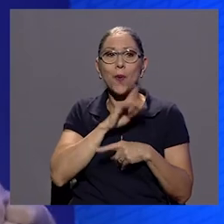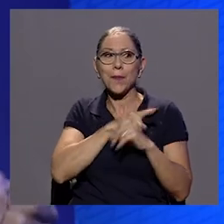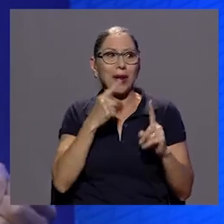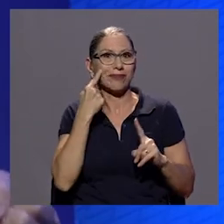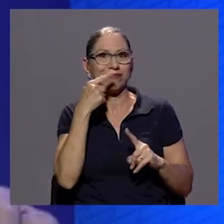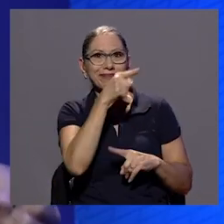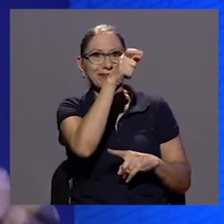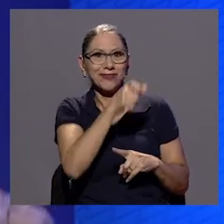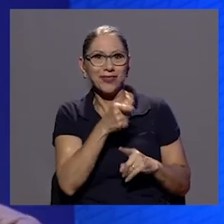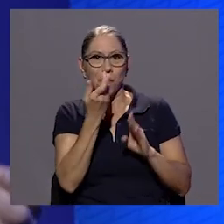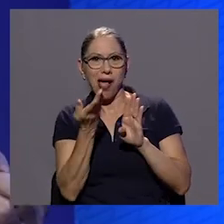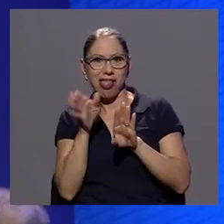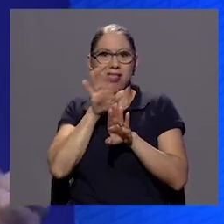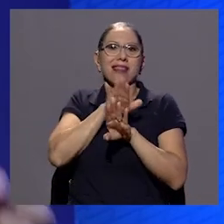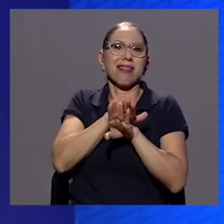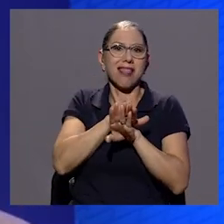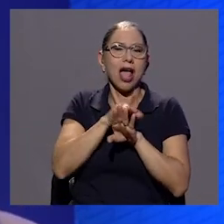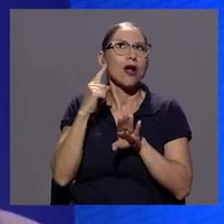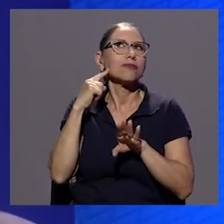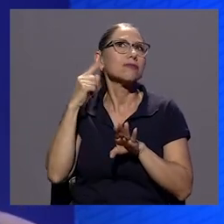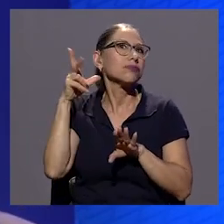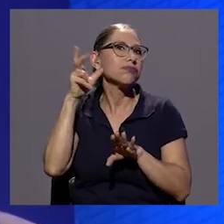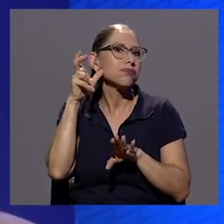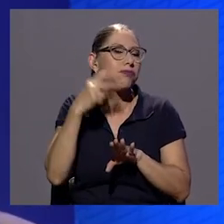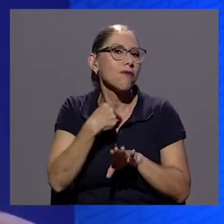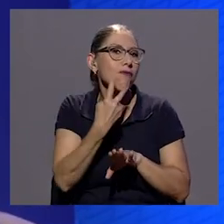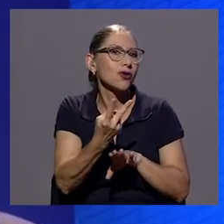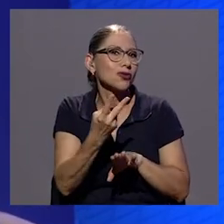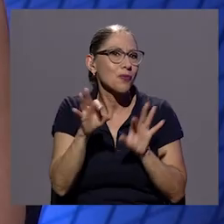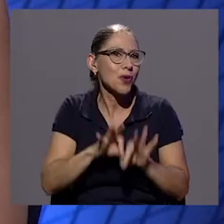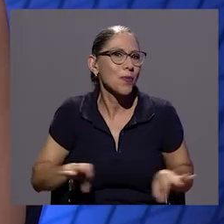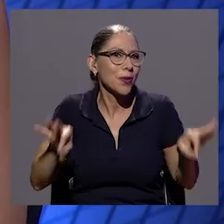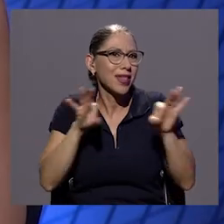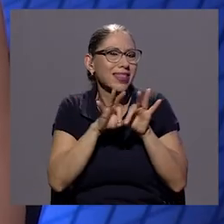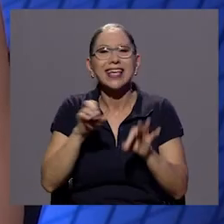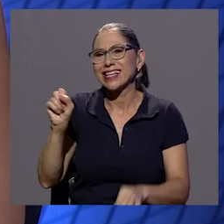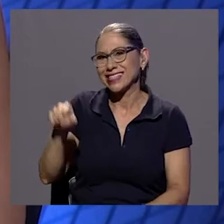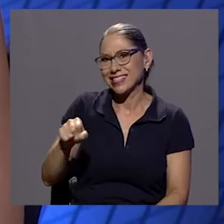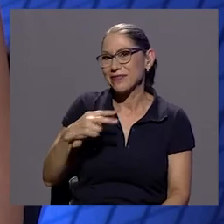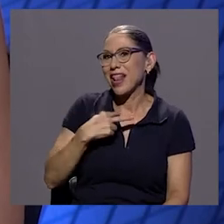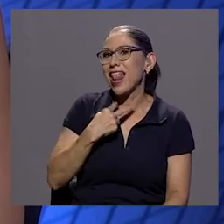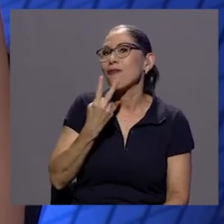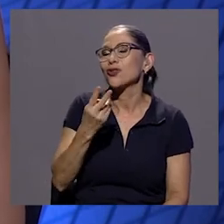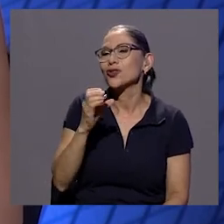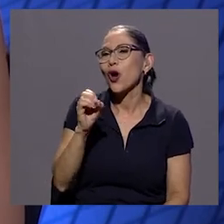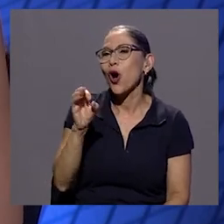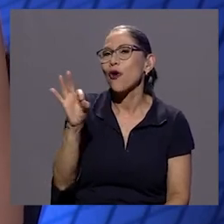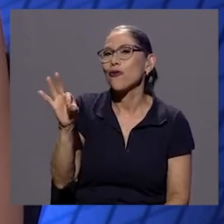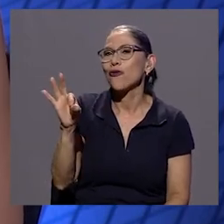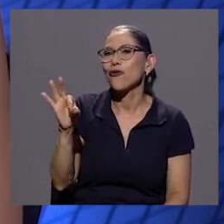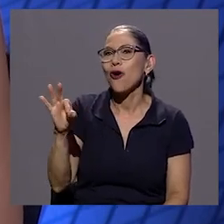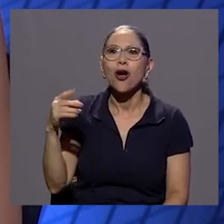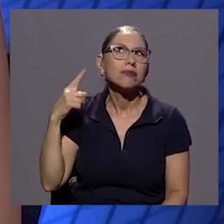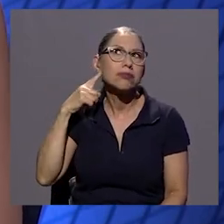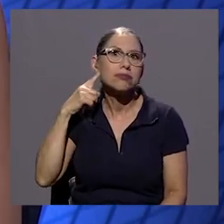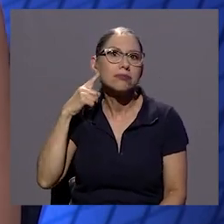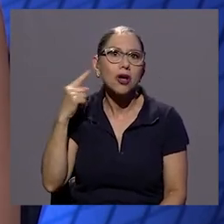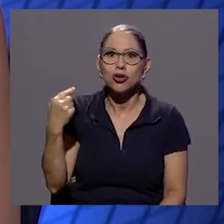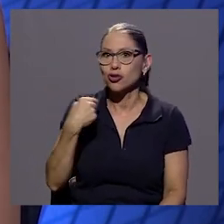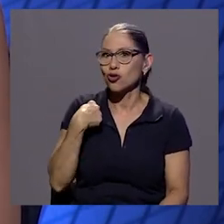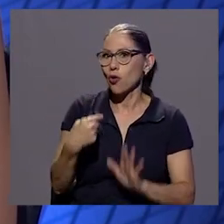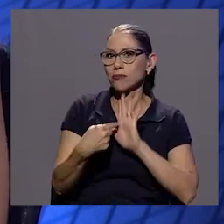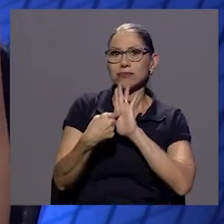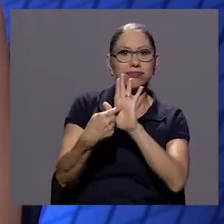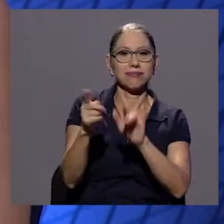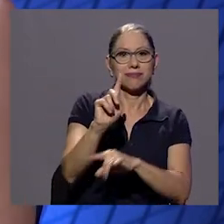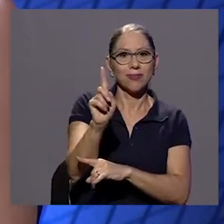sello autorreferencial personal claro y la voz off que es como y poner digamos yo no salgo en imagen si no es en material de archivo